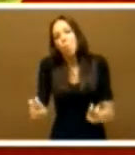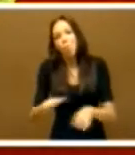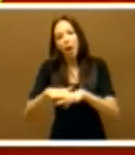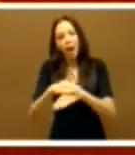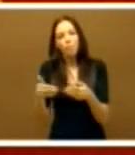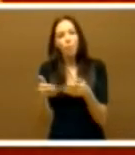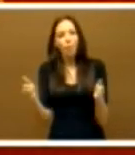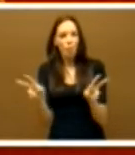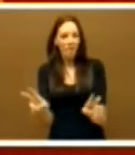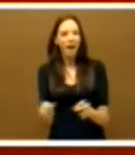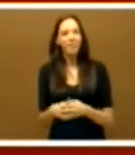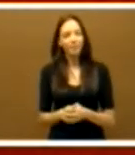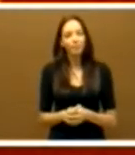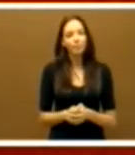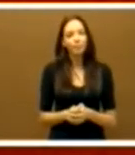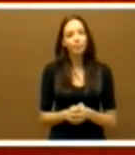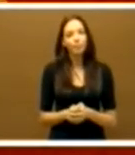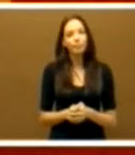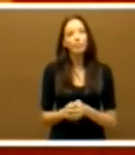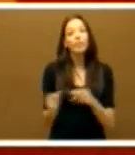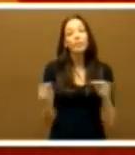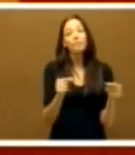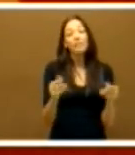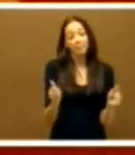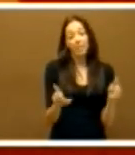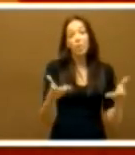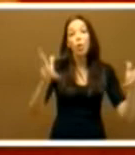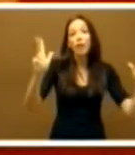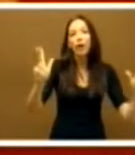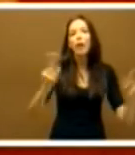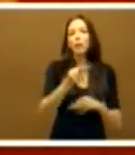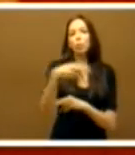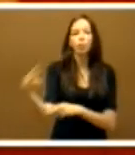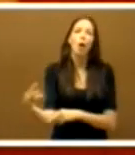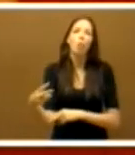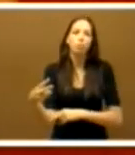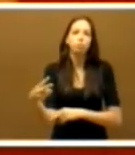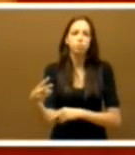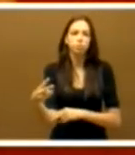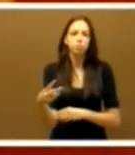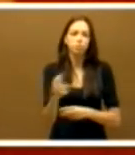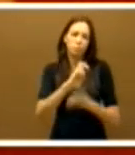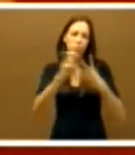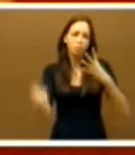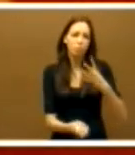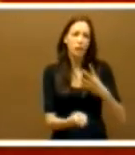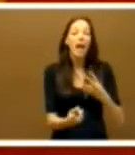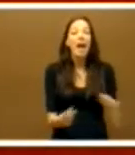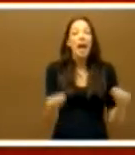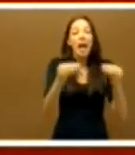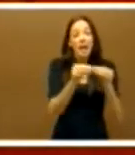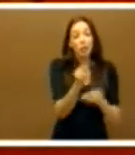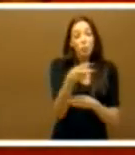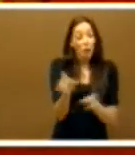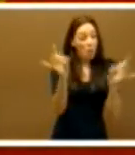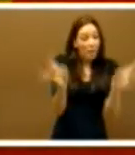Una consulta democrática tiene muchos resultados posibles. El empate siempre es difícil, pero a veces se puede dar. Puede